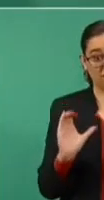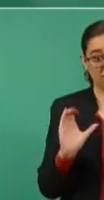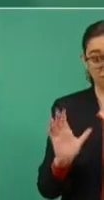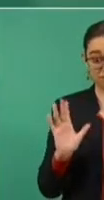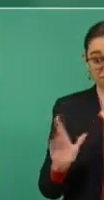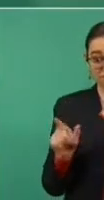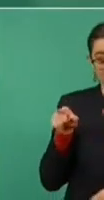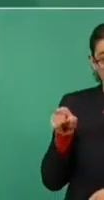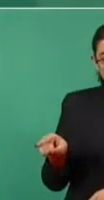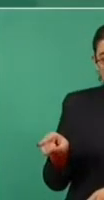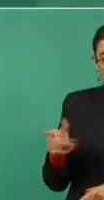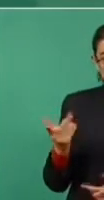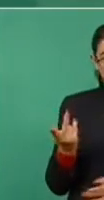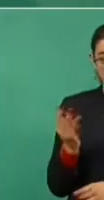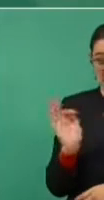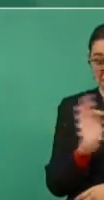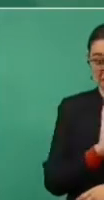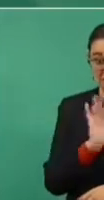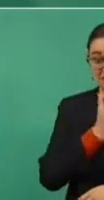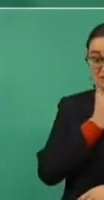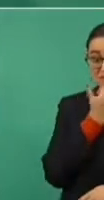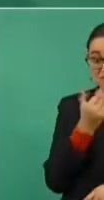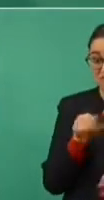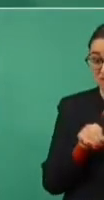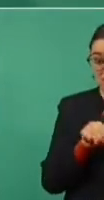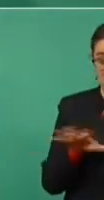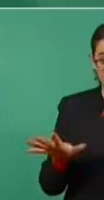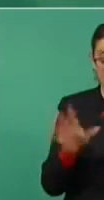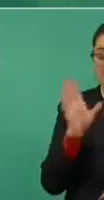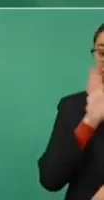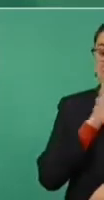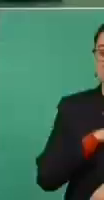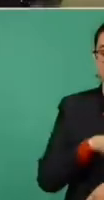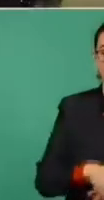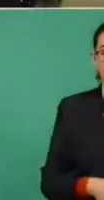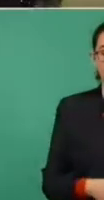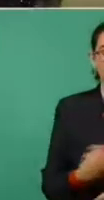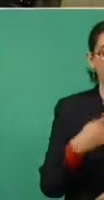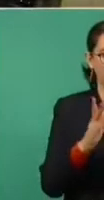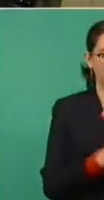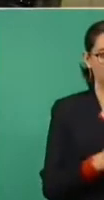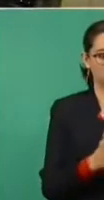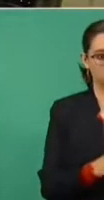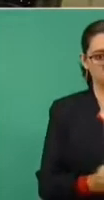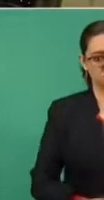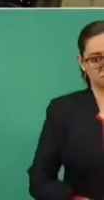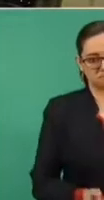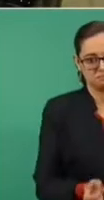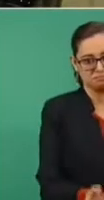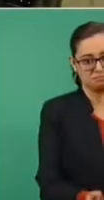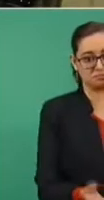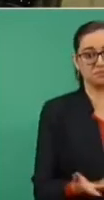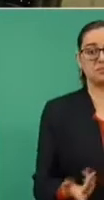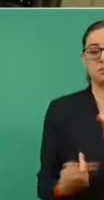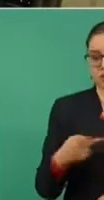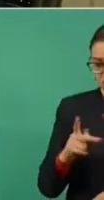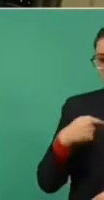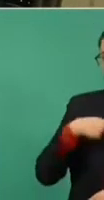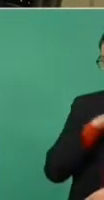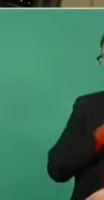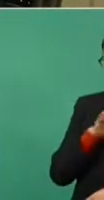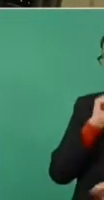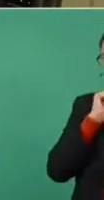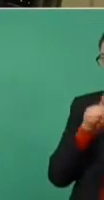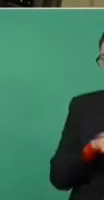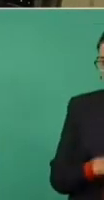en desinformación. Pero muestran los documentos, señor presidente. pero yo también te puedo mostrar